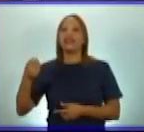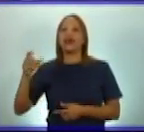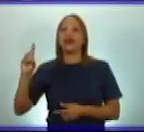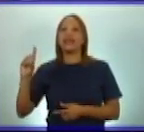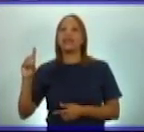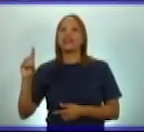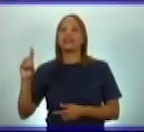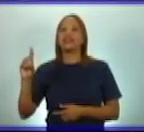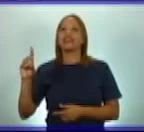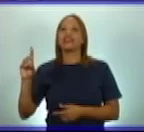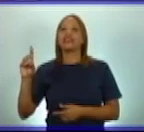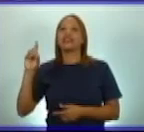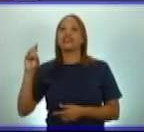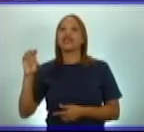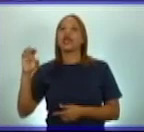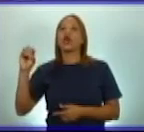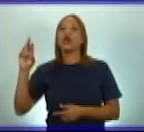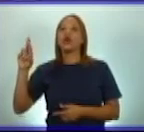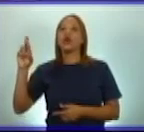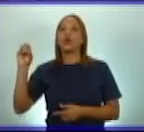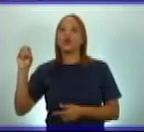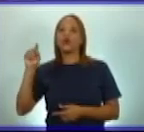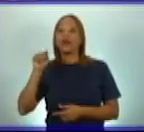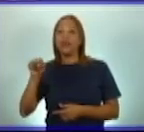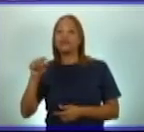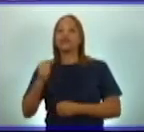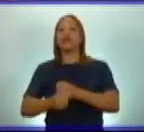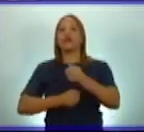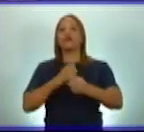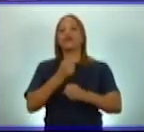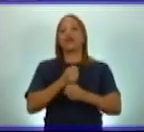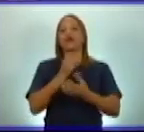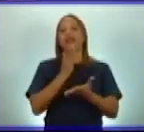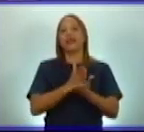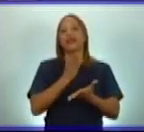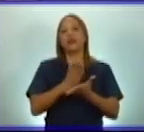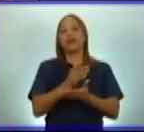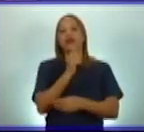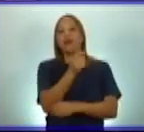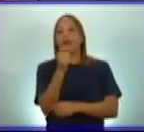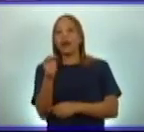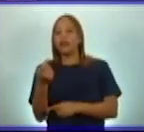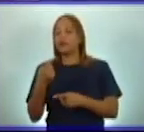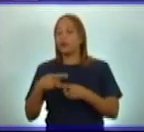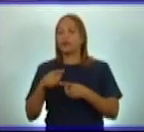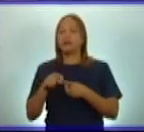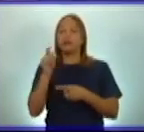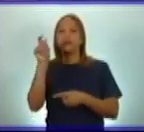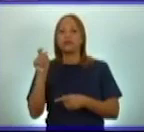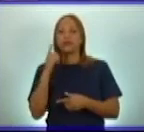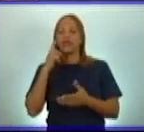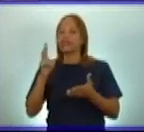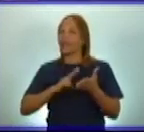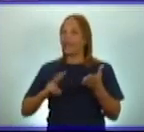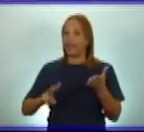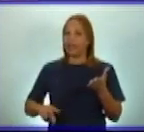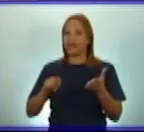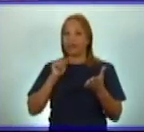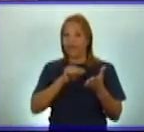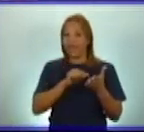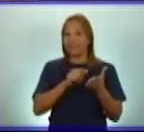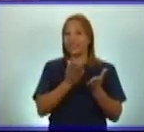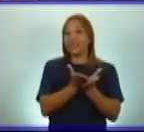la has utilizado con tu maestro y otro personal. Allí habrás leído,